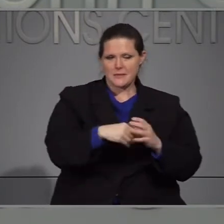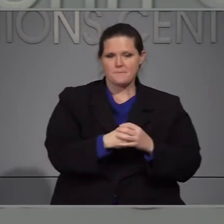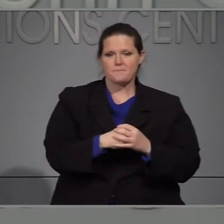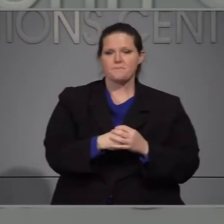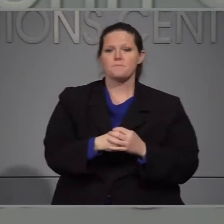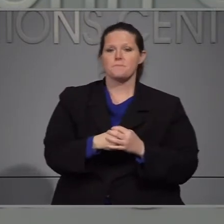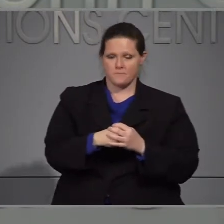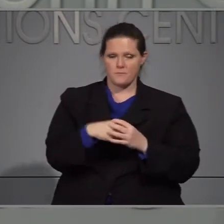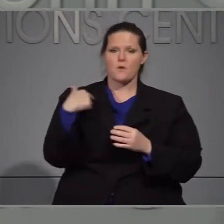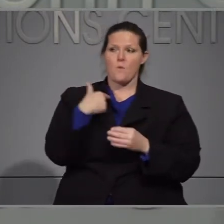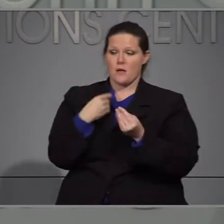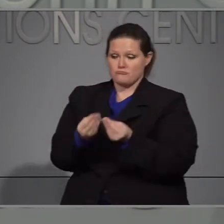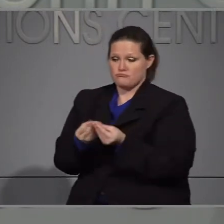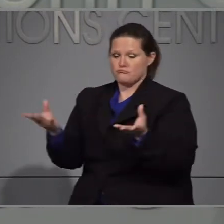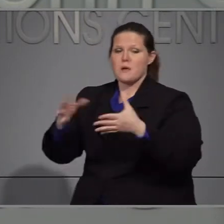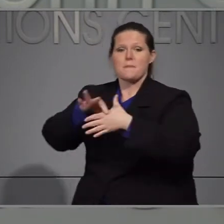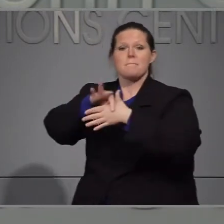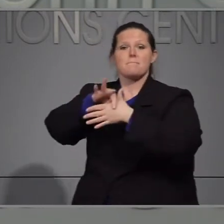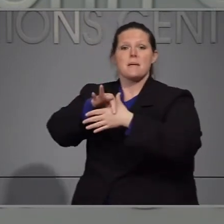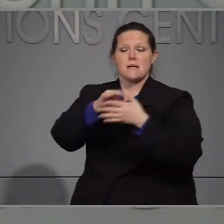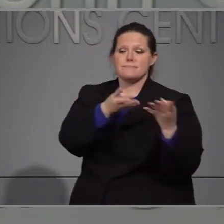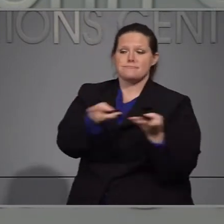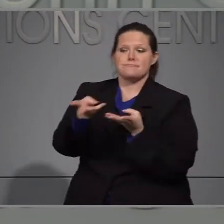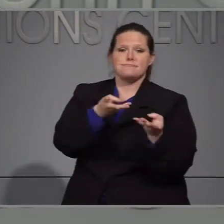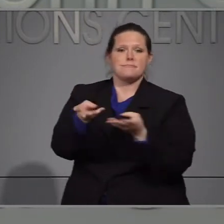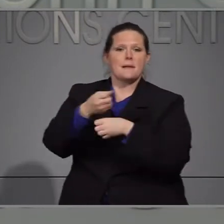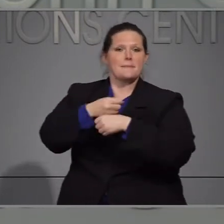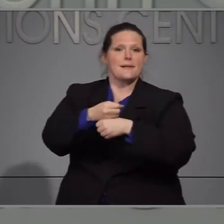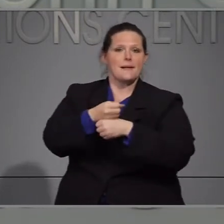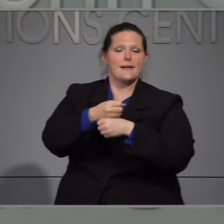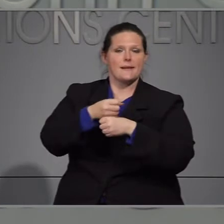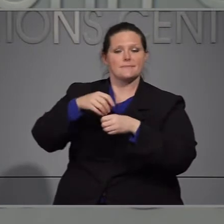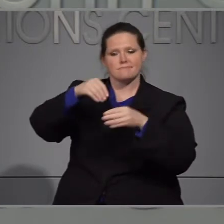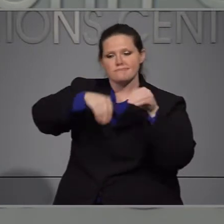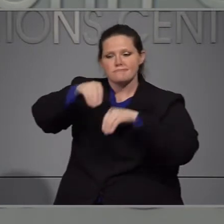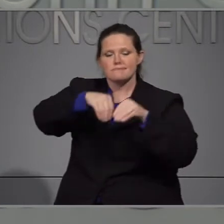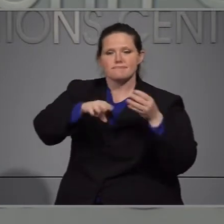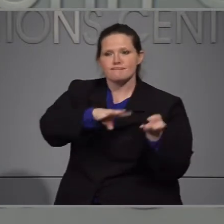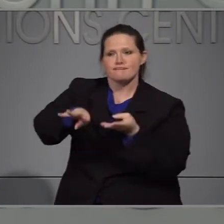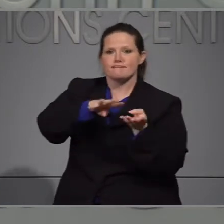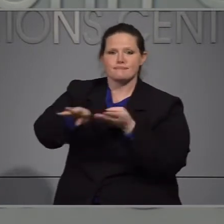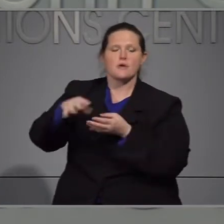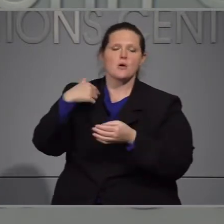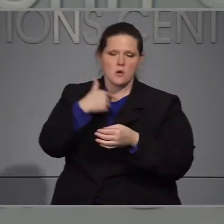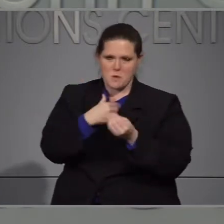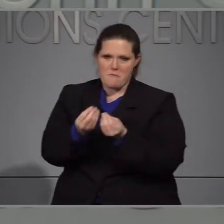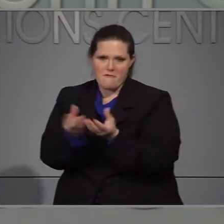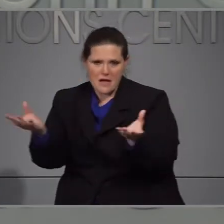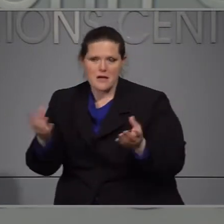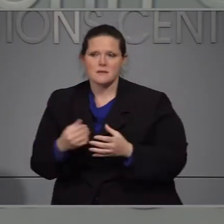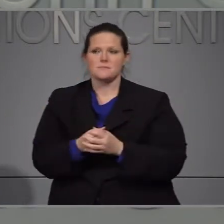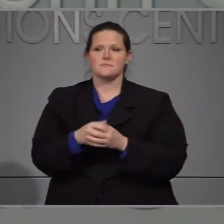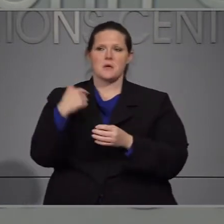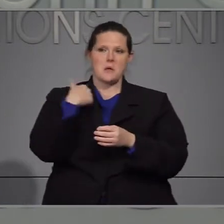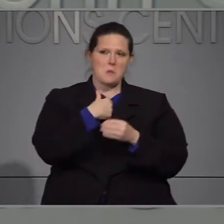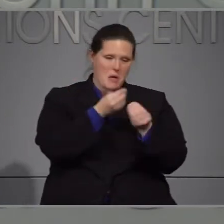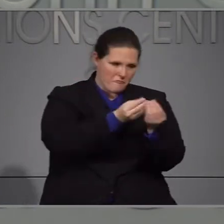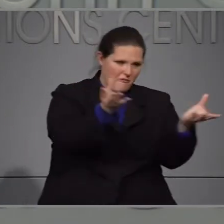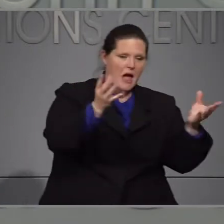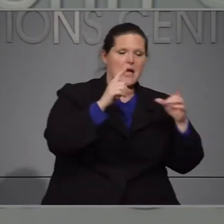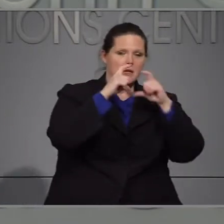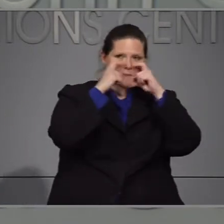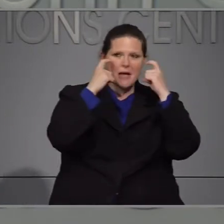también estamos desarrollando planes para enviar el EPP a plantas procesadoras de carne ya las juntas locales de